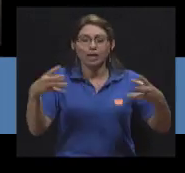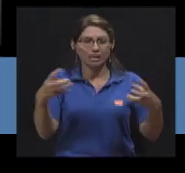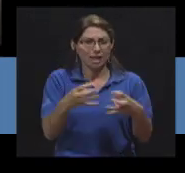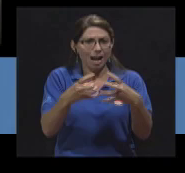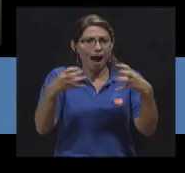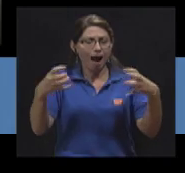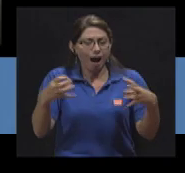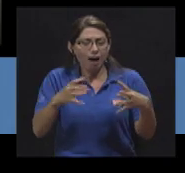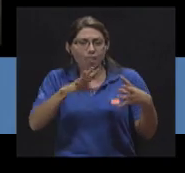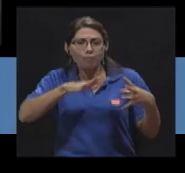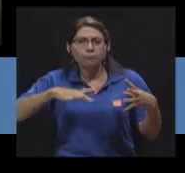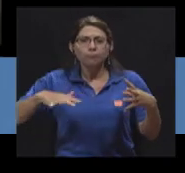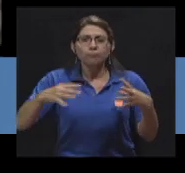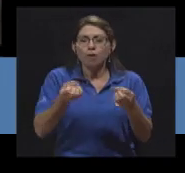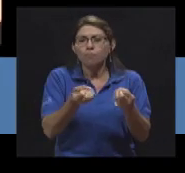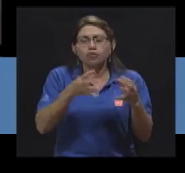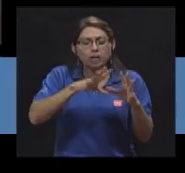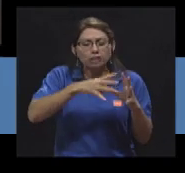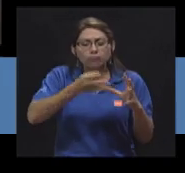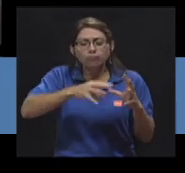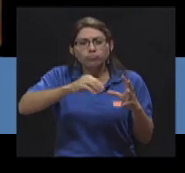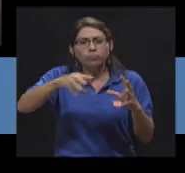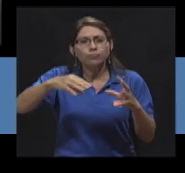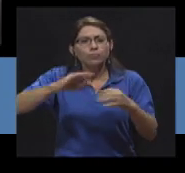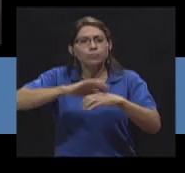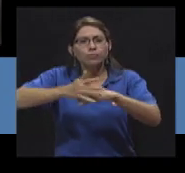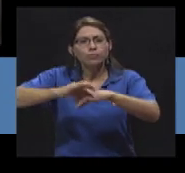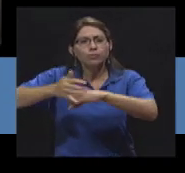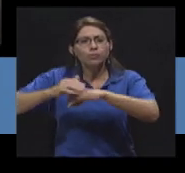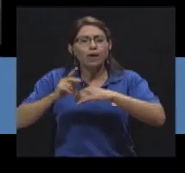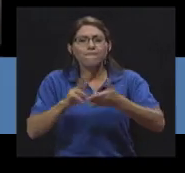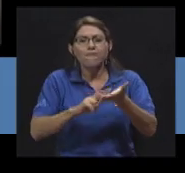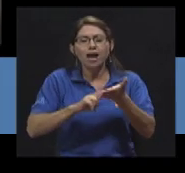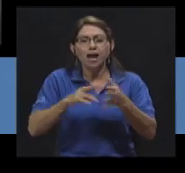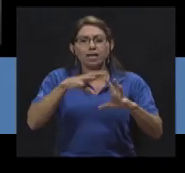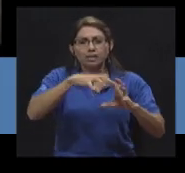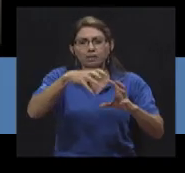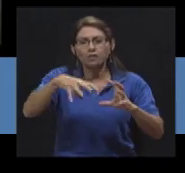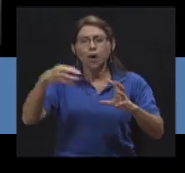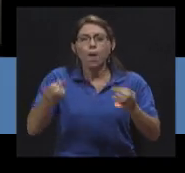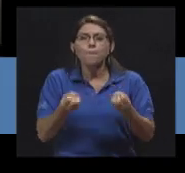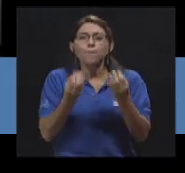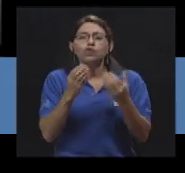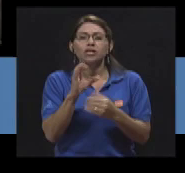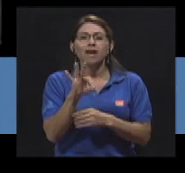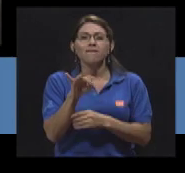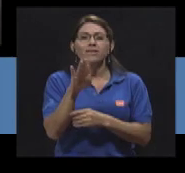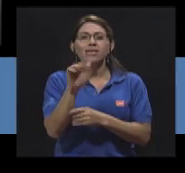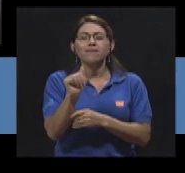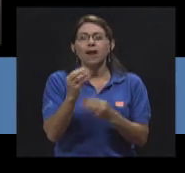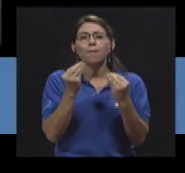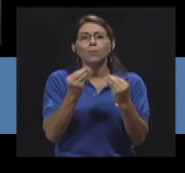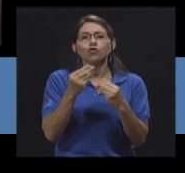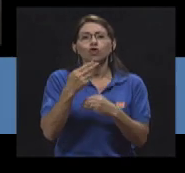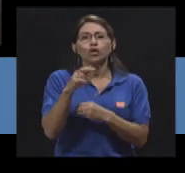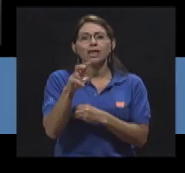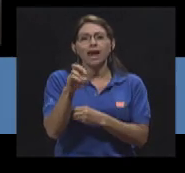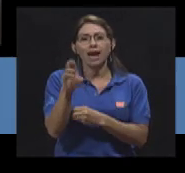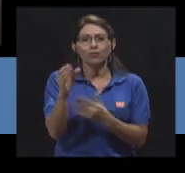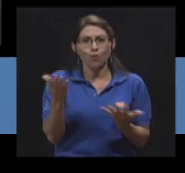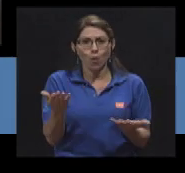ensalada llena de elementos verdes para que le den mucha fibra, mucho hierro.